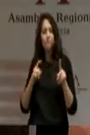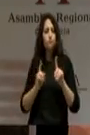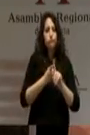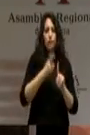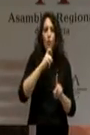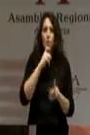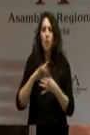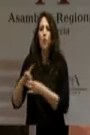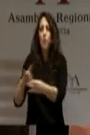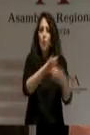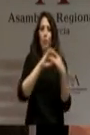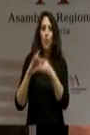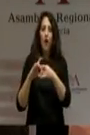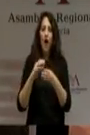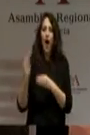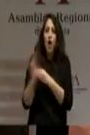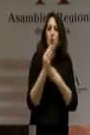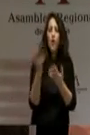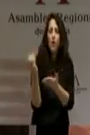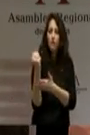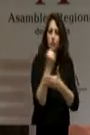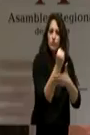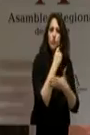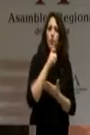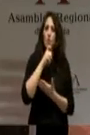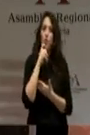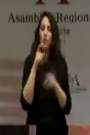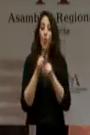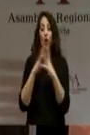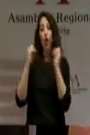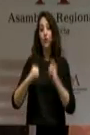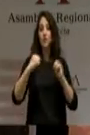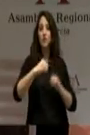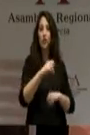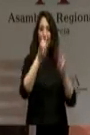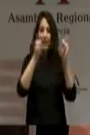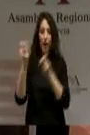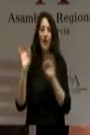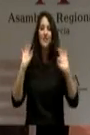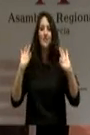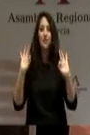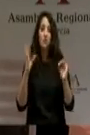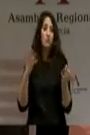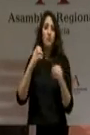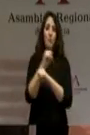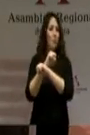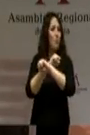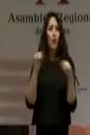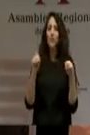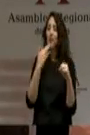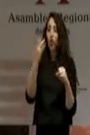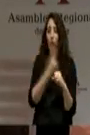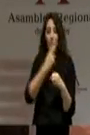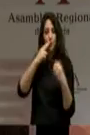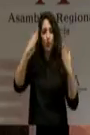esfuerzos, buscar consensos en asuntos concretos. Pero es imposible hacerlo ante la ausencia de compromisos, ante la